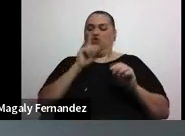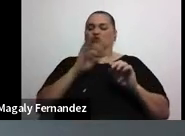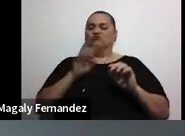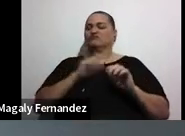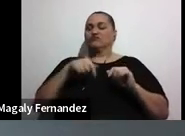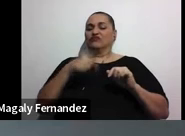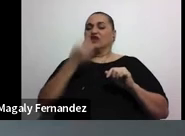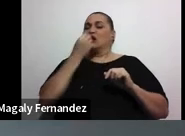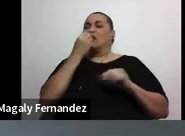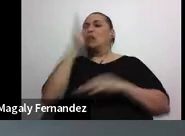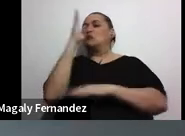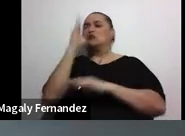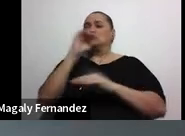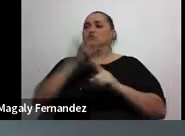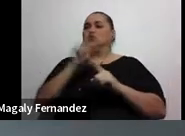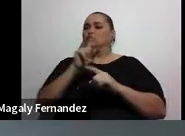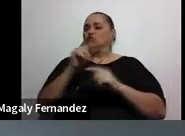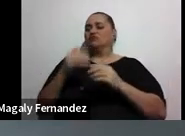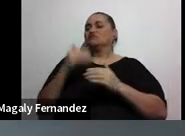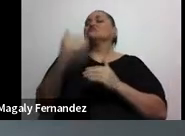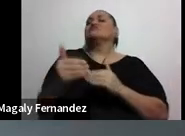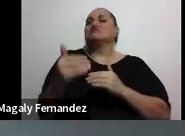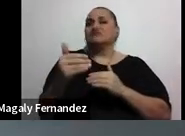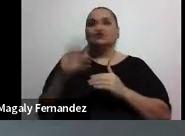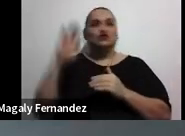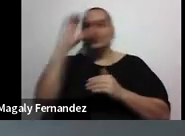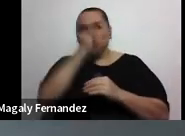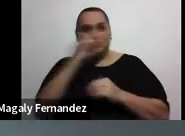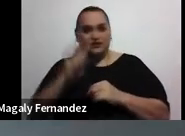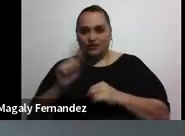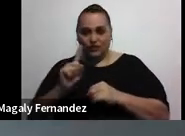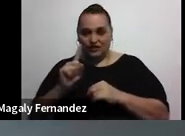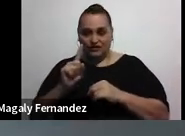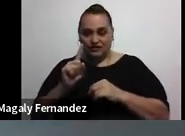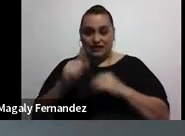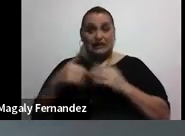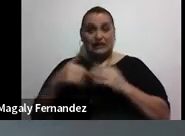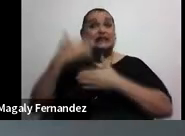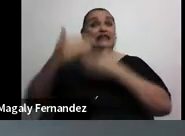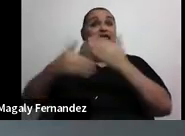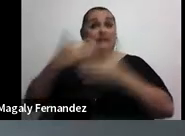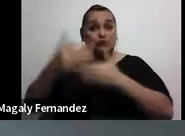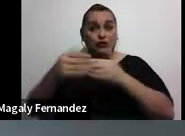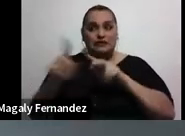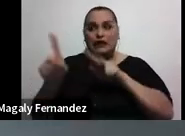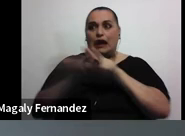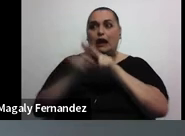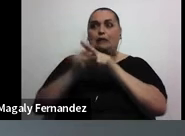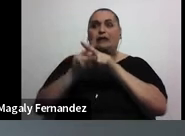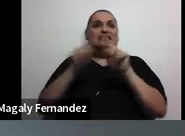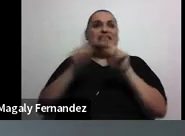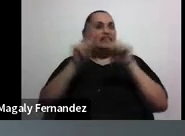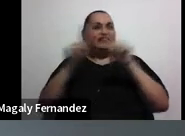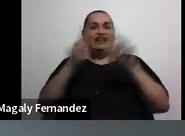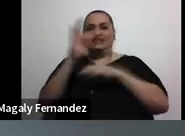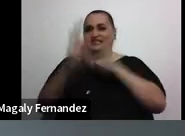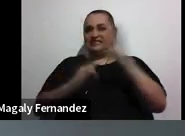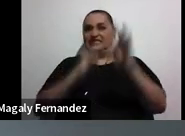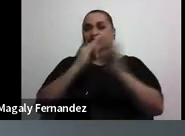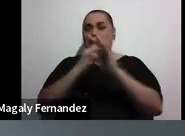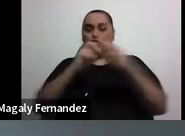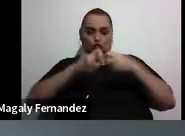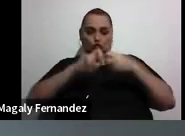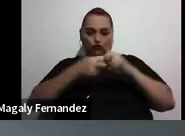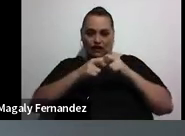saltan las comidas, bueno, ni cuenta se dan. Y eventualmente les va a generar diferentes tipos de problemas. Creo que un